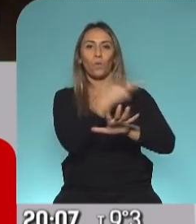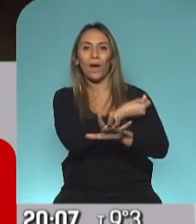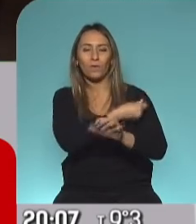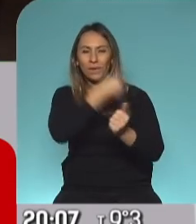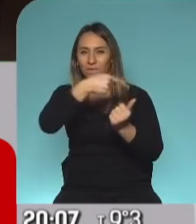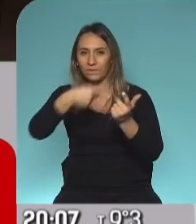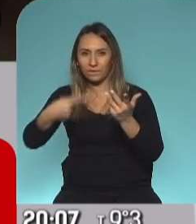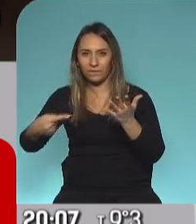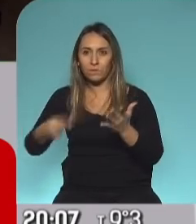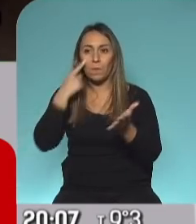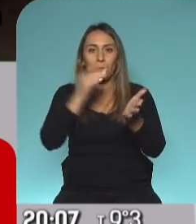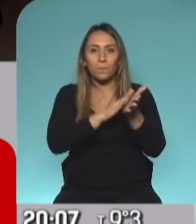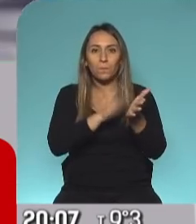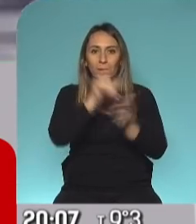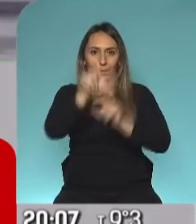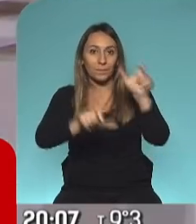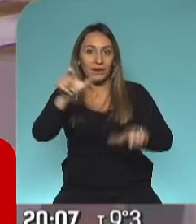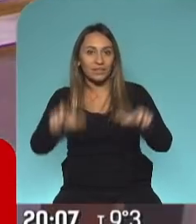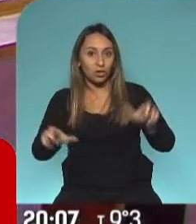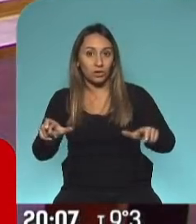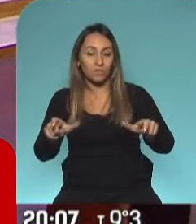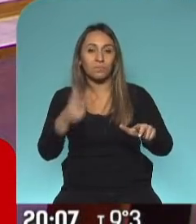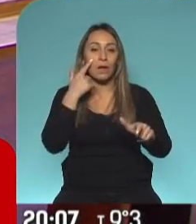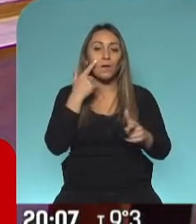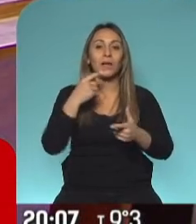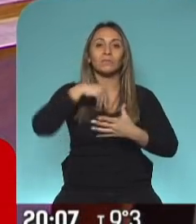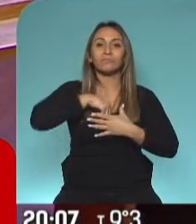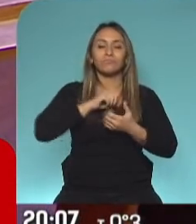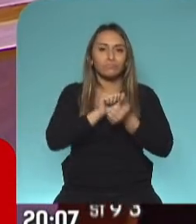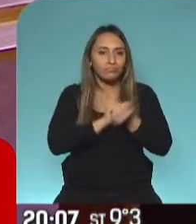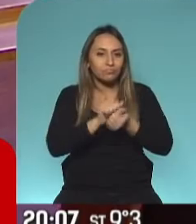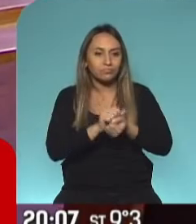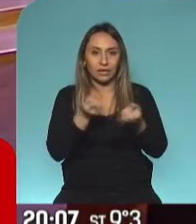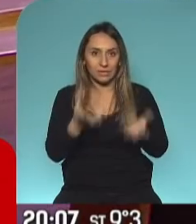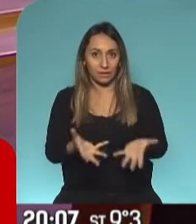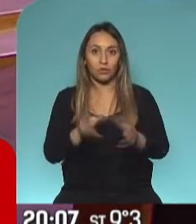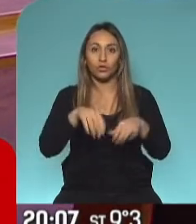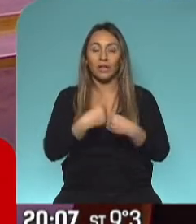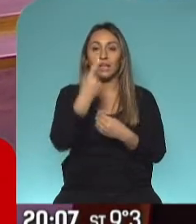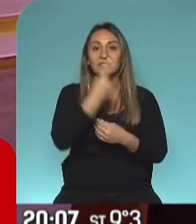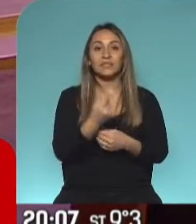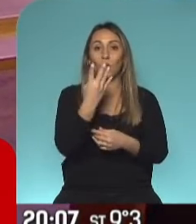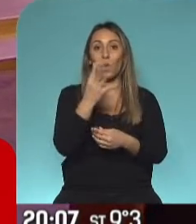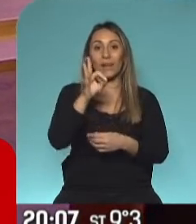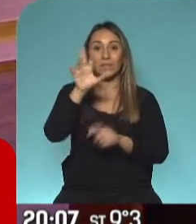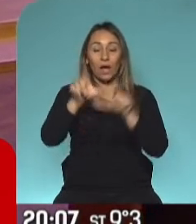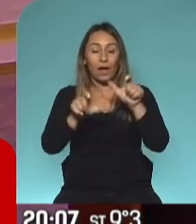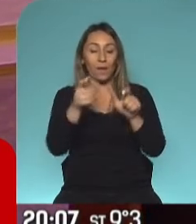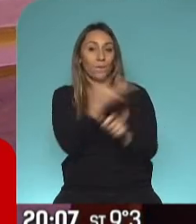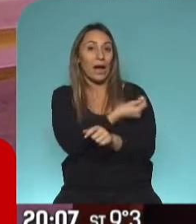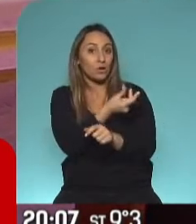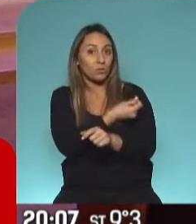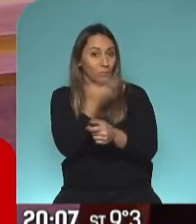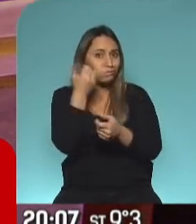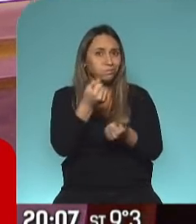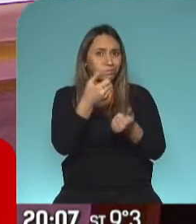en humanos para ver estos efectos y hay 140 vacunas en estudio. O un número bastante considerable.